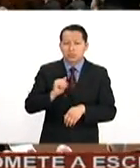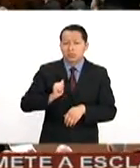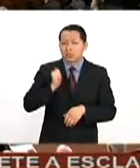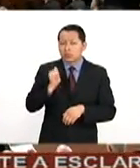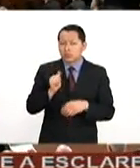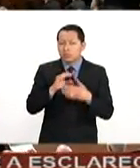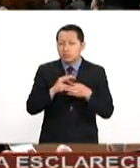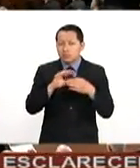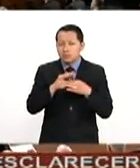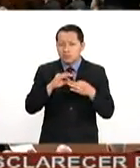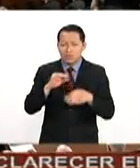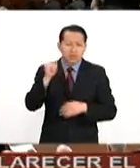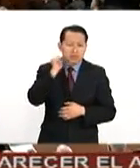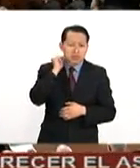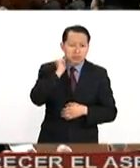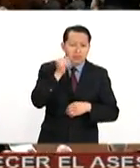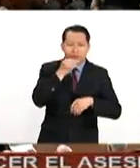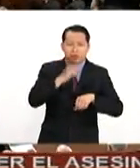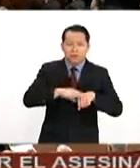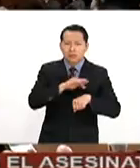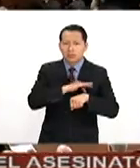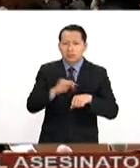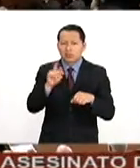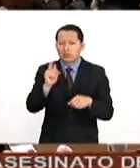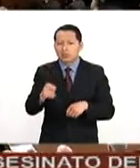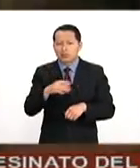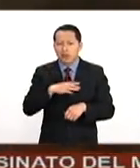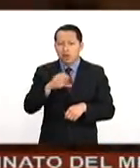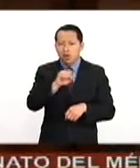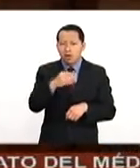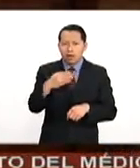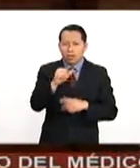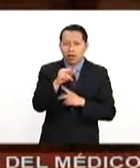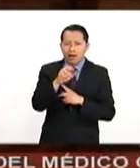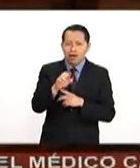exigir a los congresistas reemplazar el llamado Obamacare.